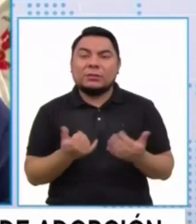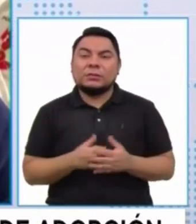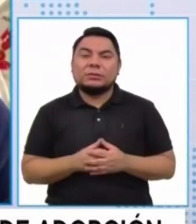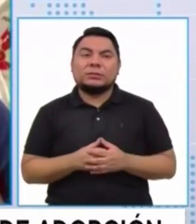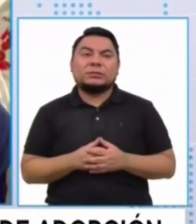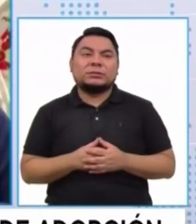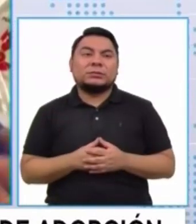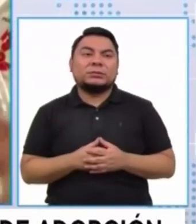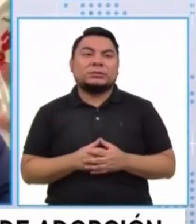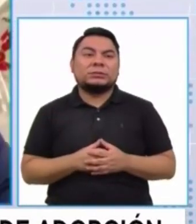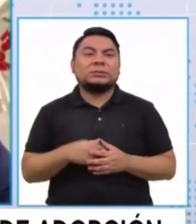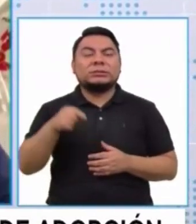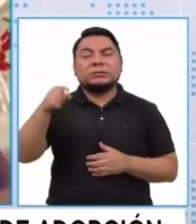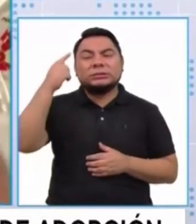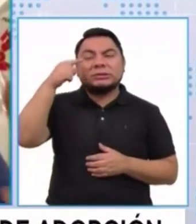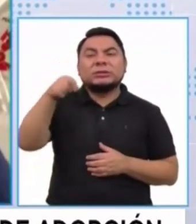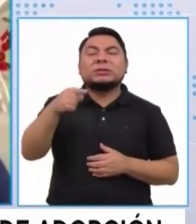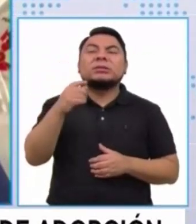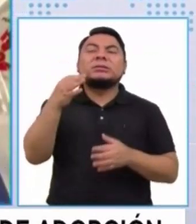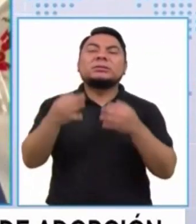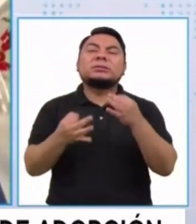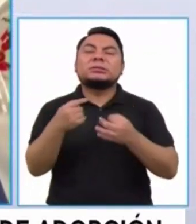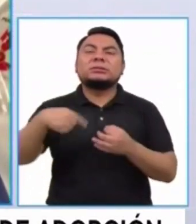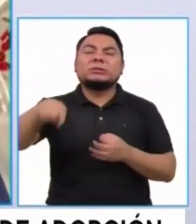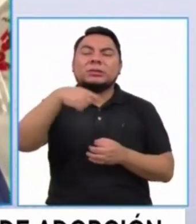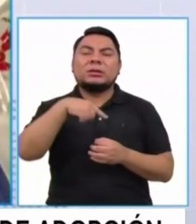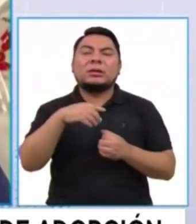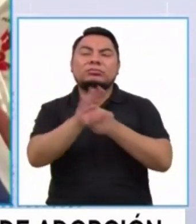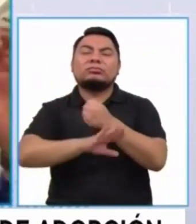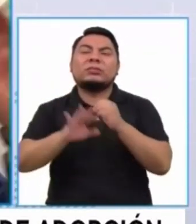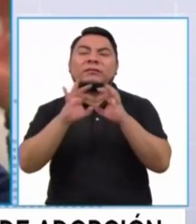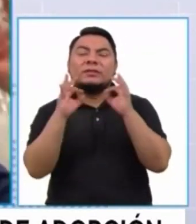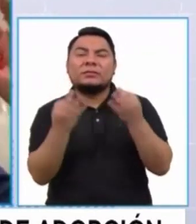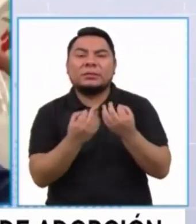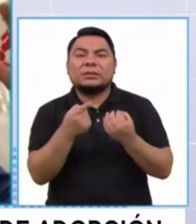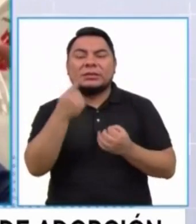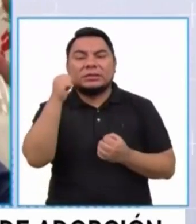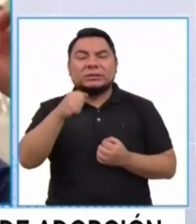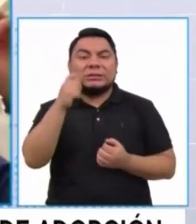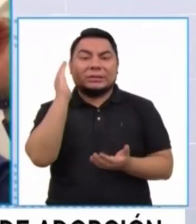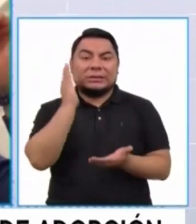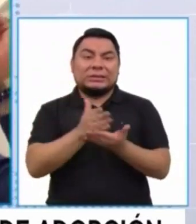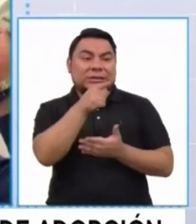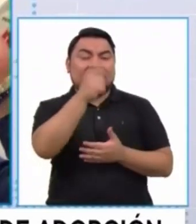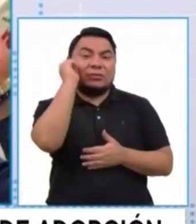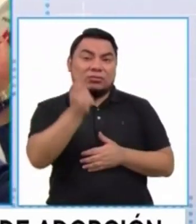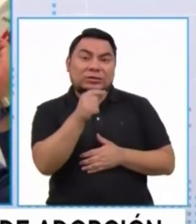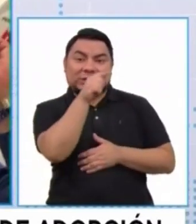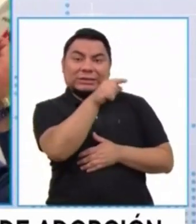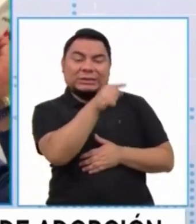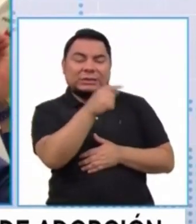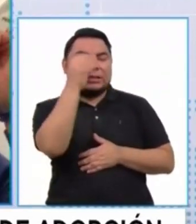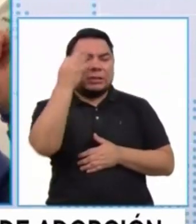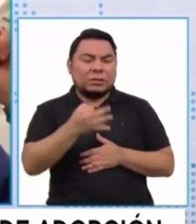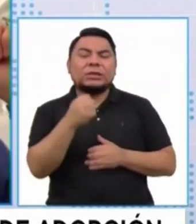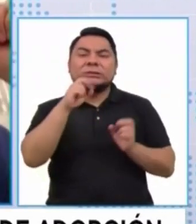las sentencias de desprotección familiar, o sea, es la sentencia que le permite al niño